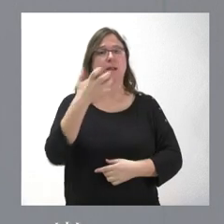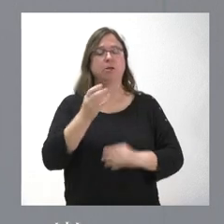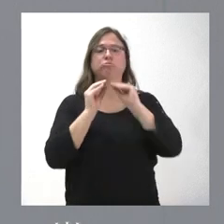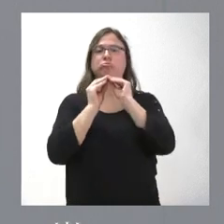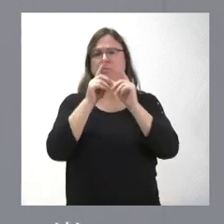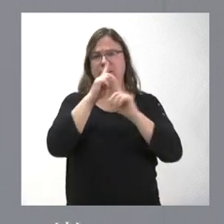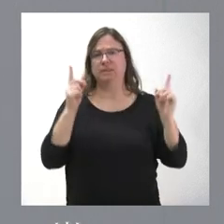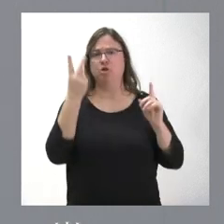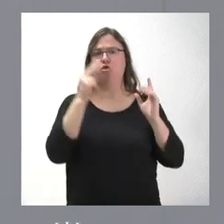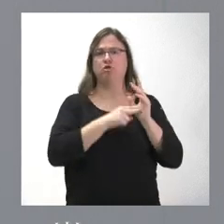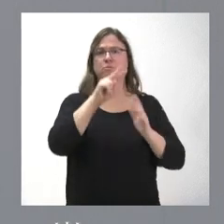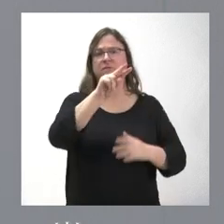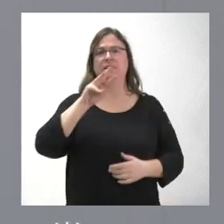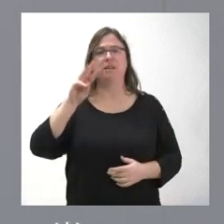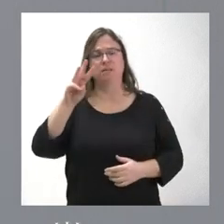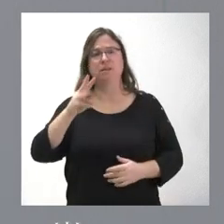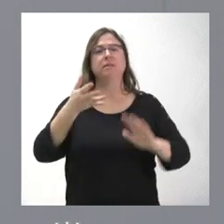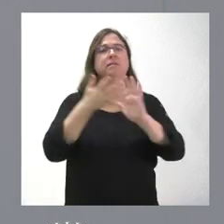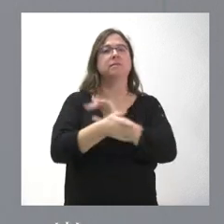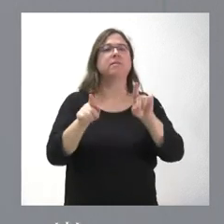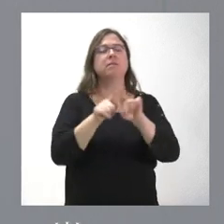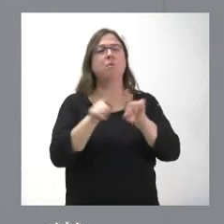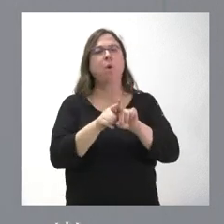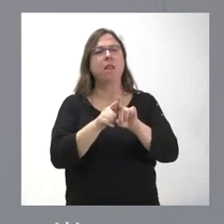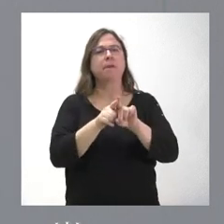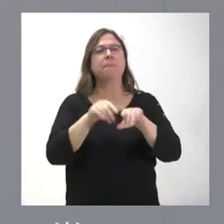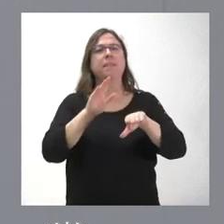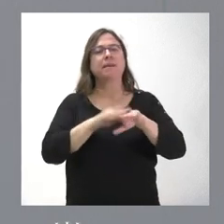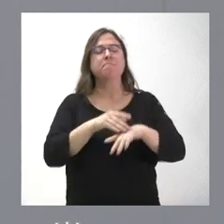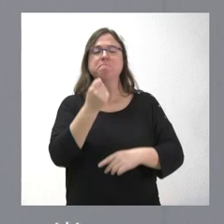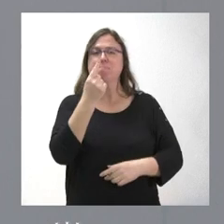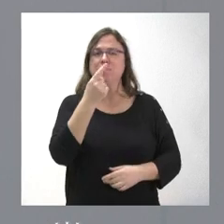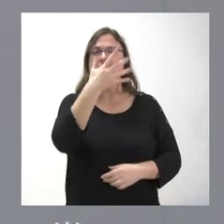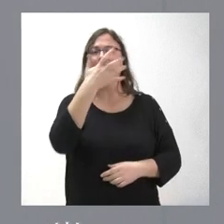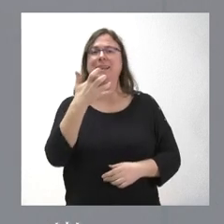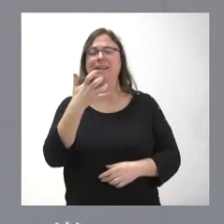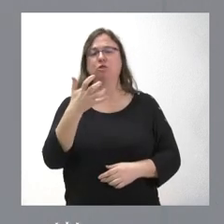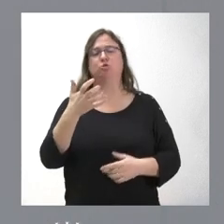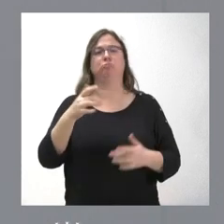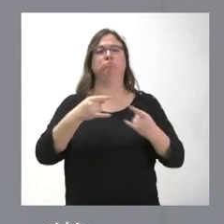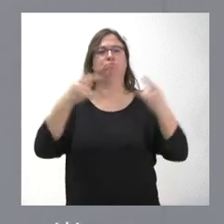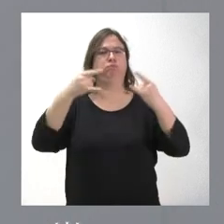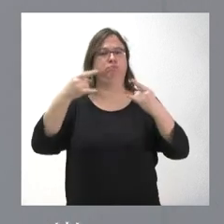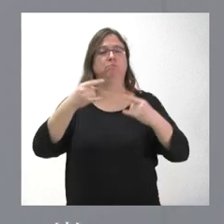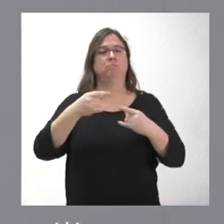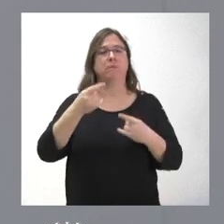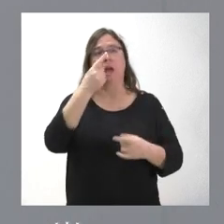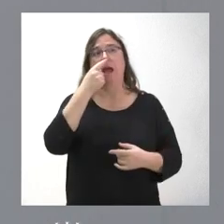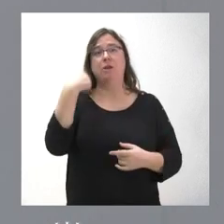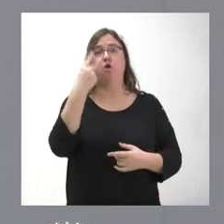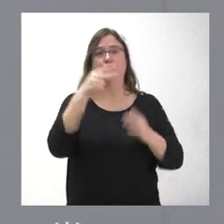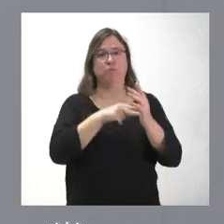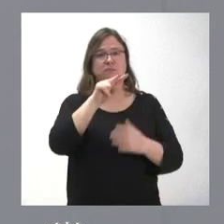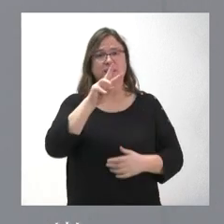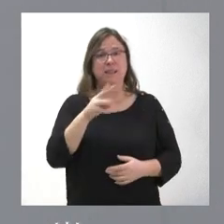en este año 2023. Por tanto, han instalado en este año 2023 1.500 sensores. Se han instalado en el año 2023